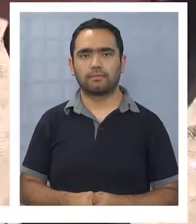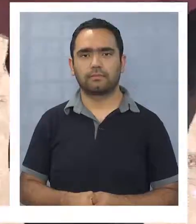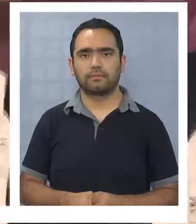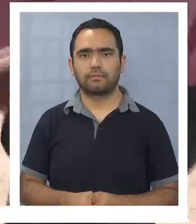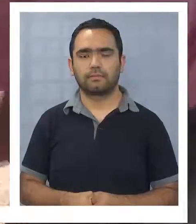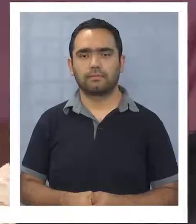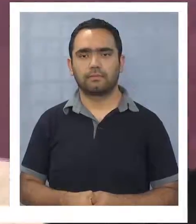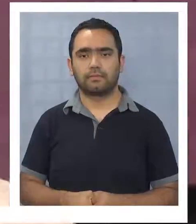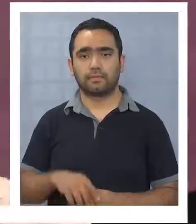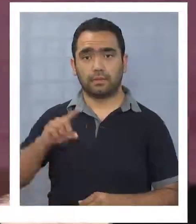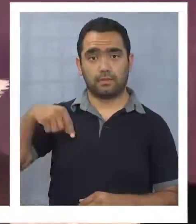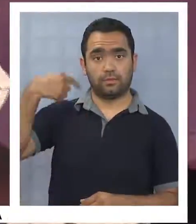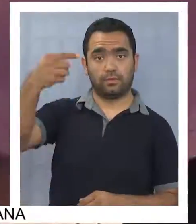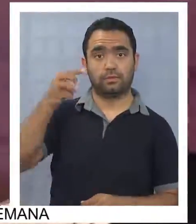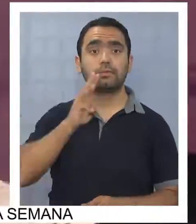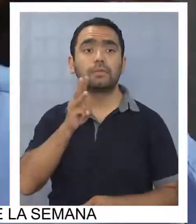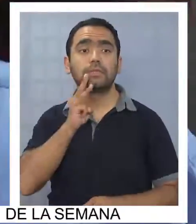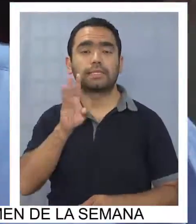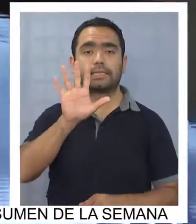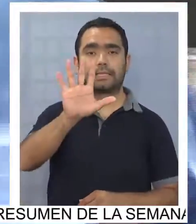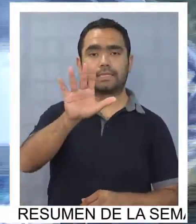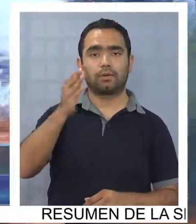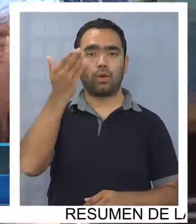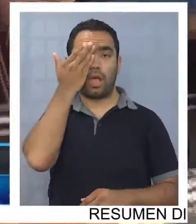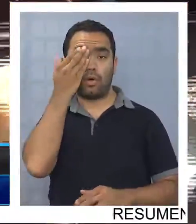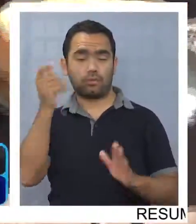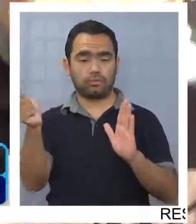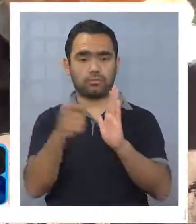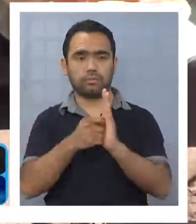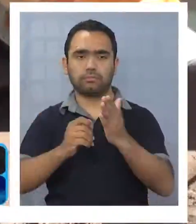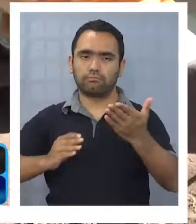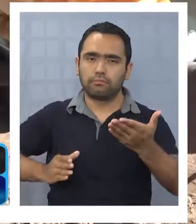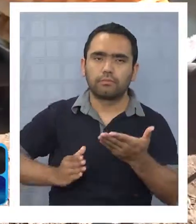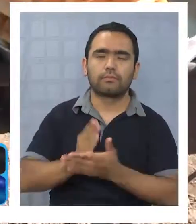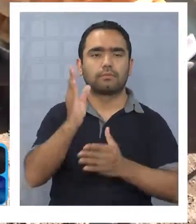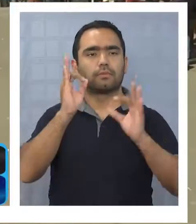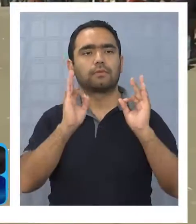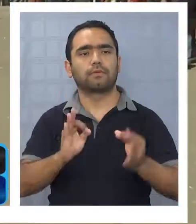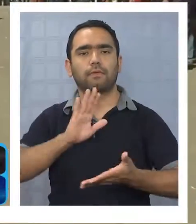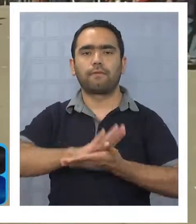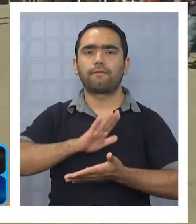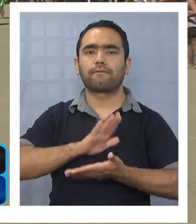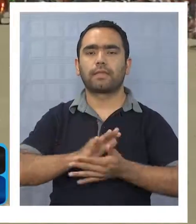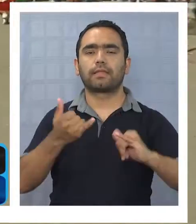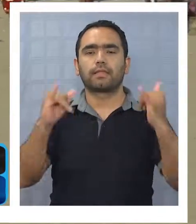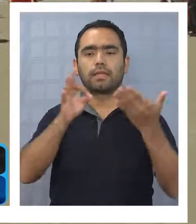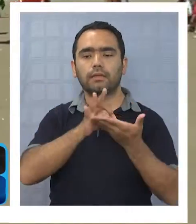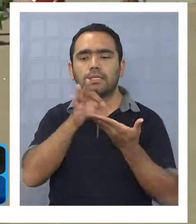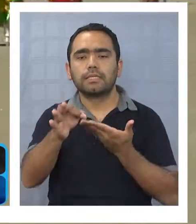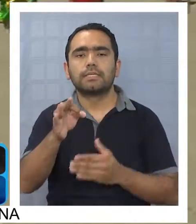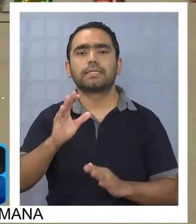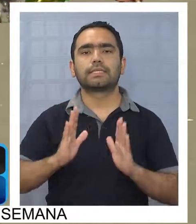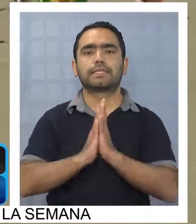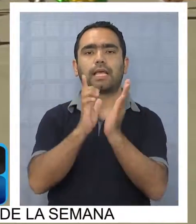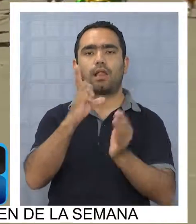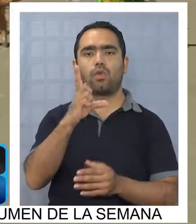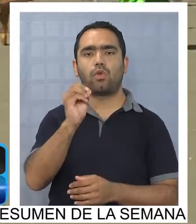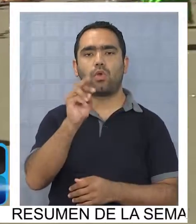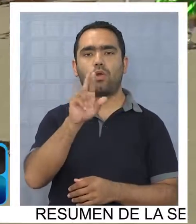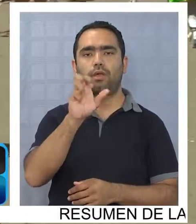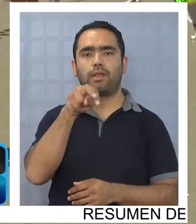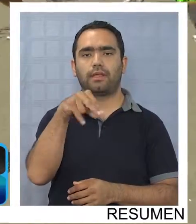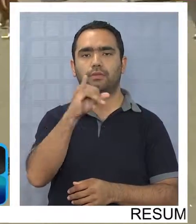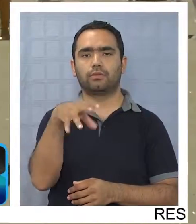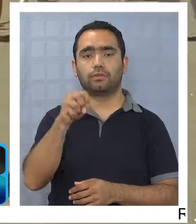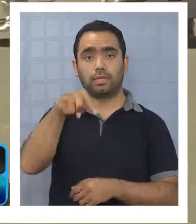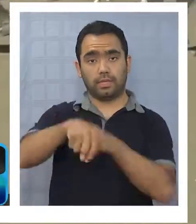El próximo miércoles 5 de agosto se dará el inicio en forma oficial a la fiesta de San Lorenzo de Tarapacá, celebración que